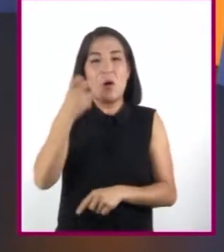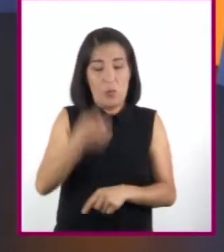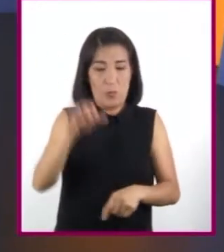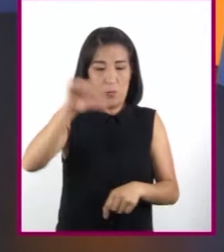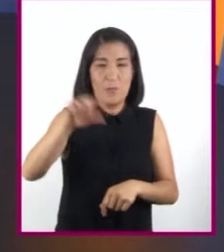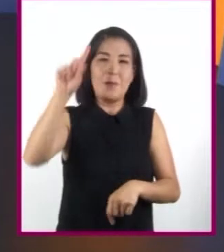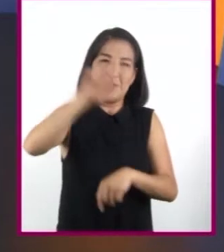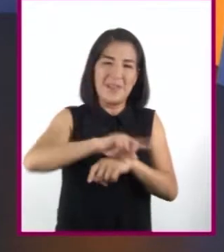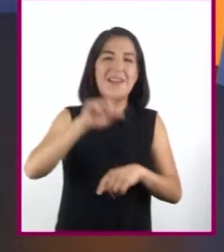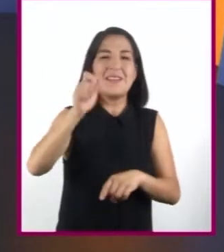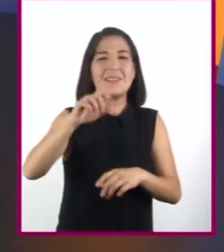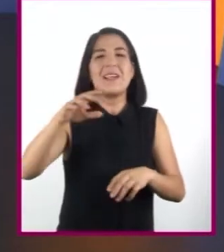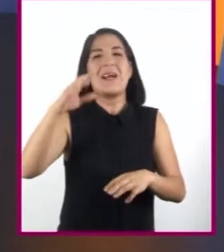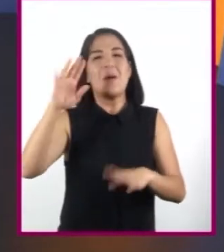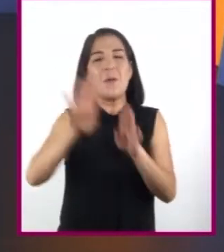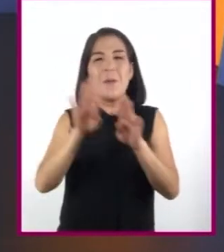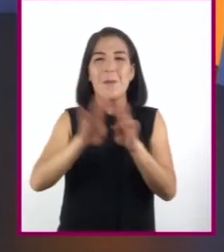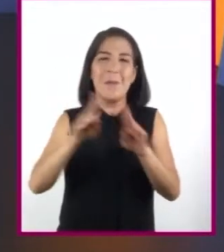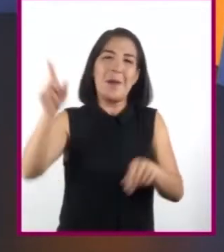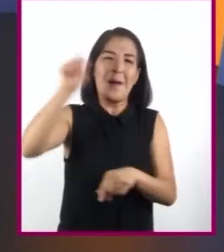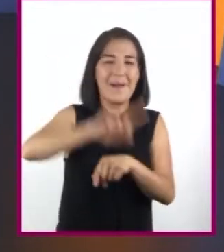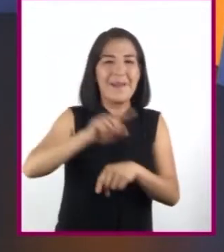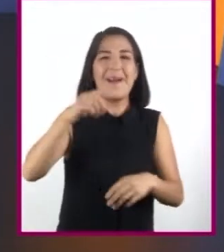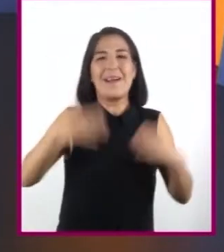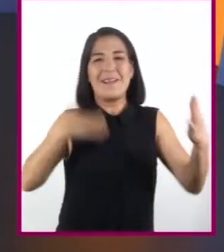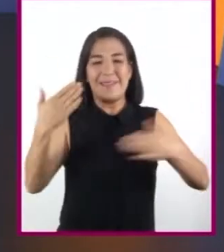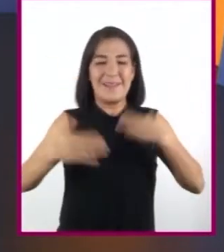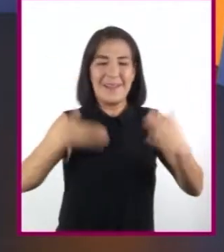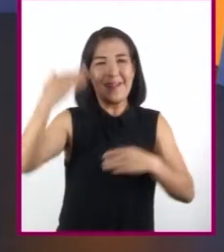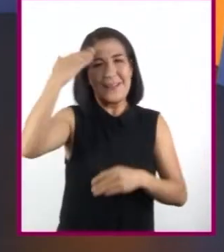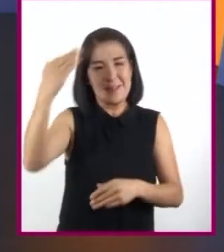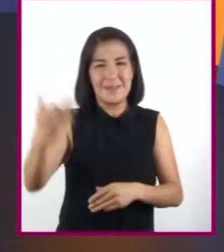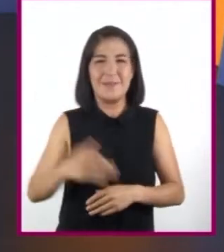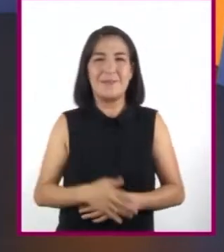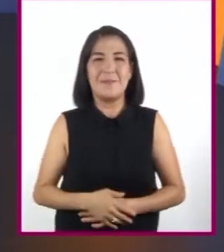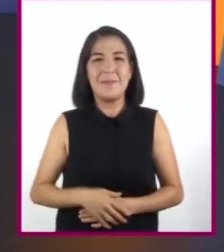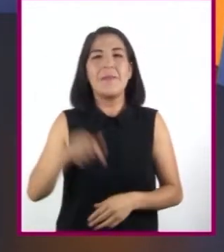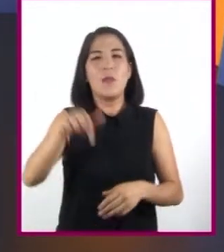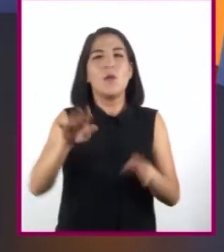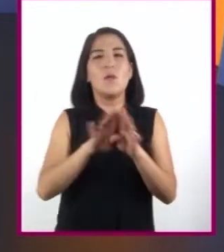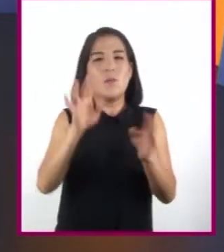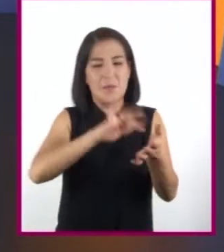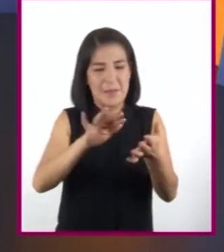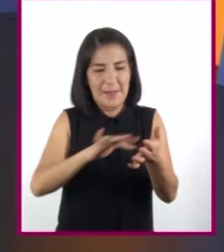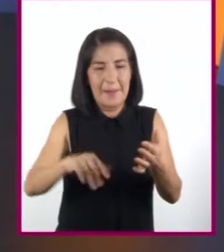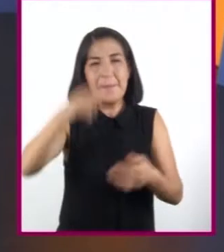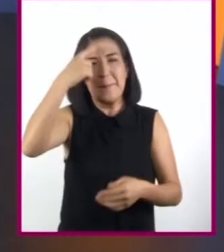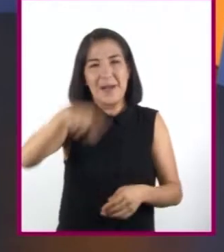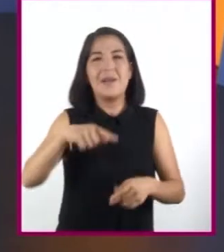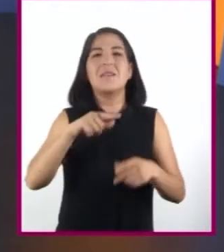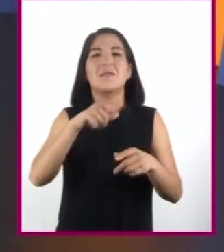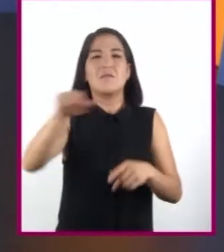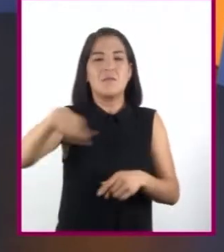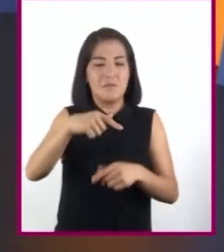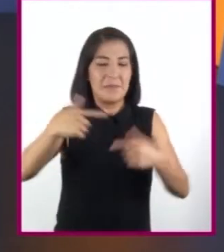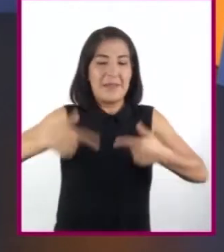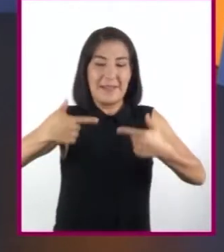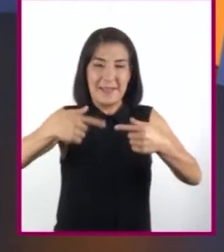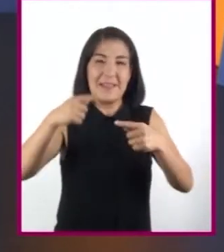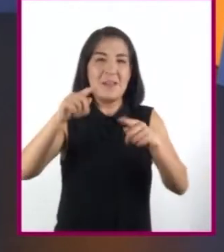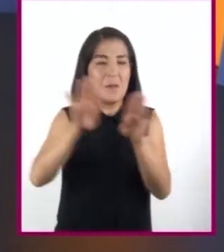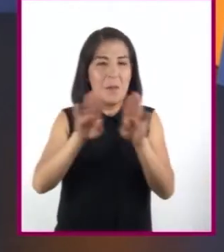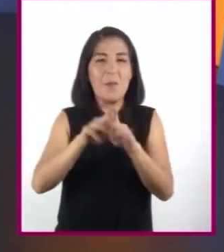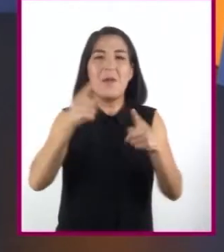Aventuras en el Tiempo, y durante los siguientes minutos continuaremos con el proceso de leer textos pertenecientes a diferentes subgéneros narrativos,